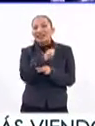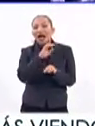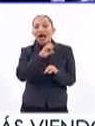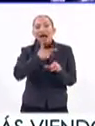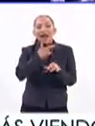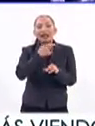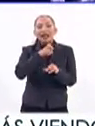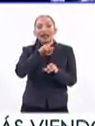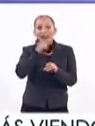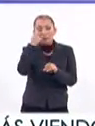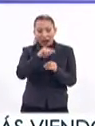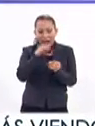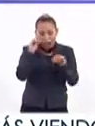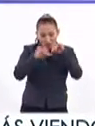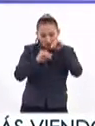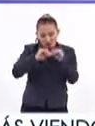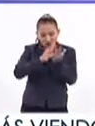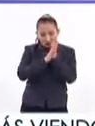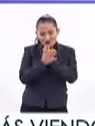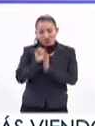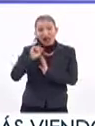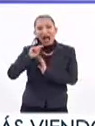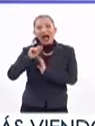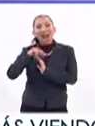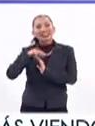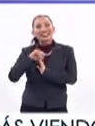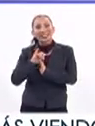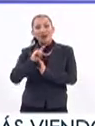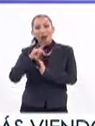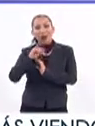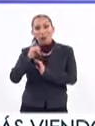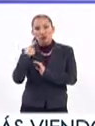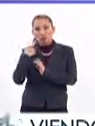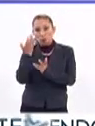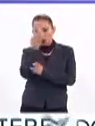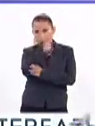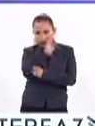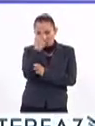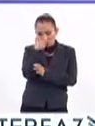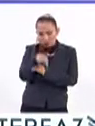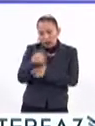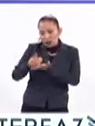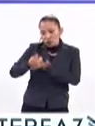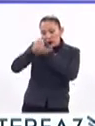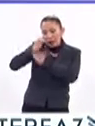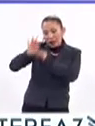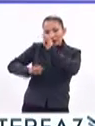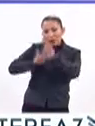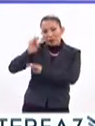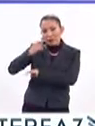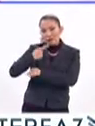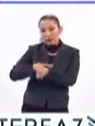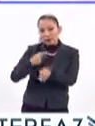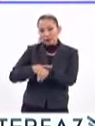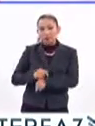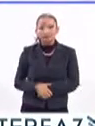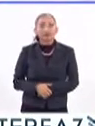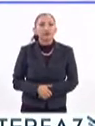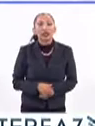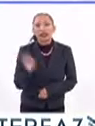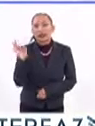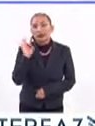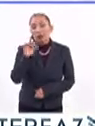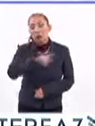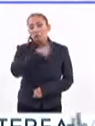producir anticuerpos de manera artificial que nos permitan el tratamiento de la enfermedad y